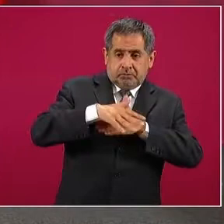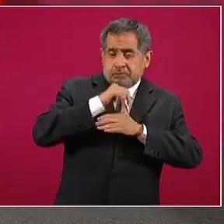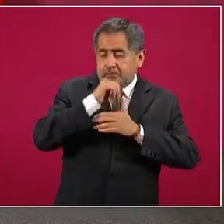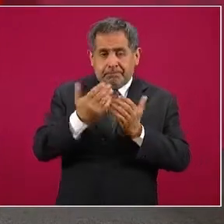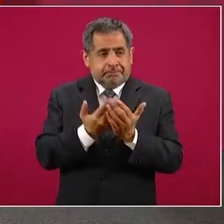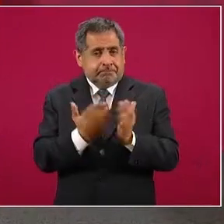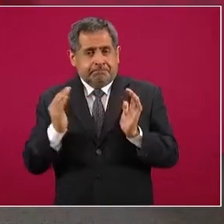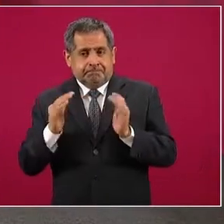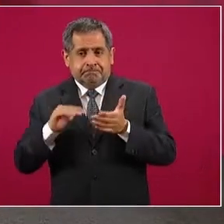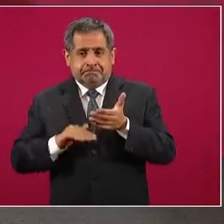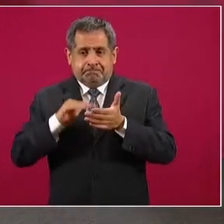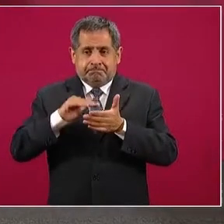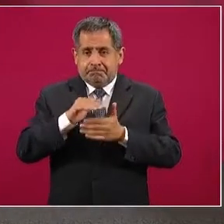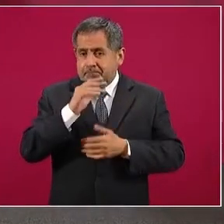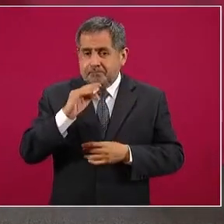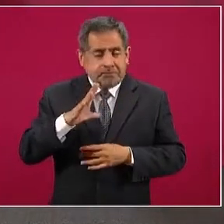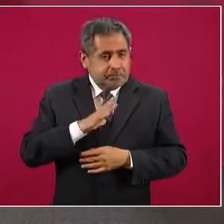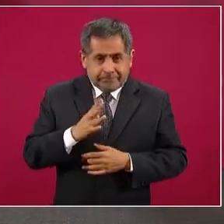presas.